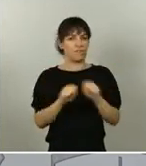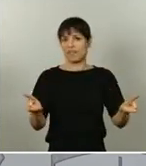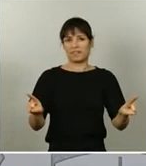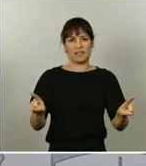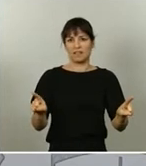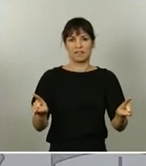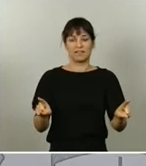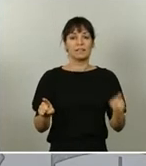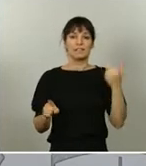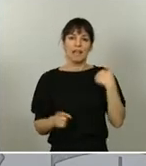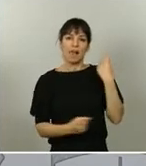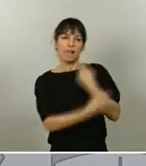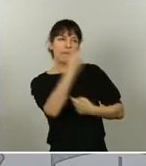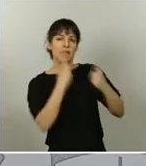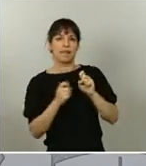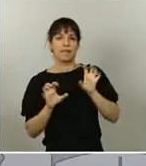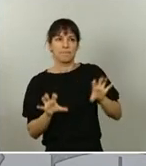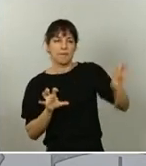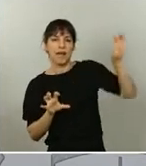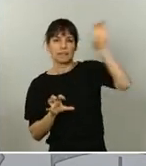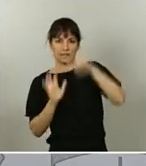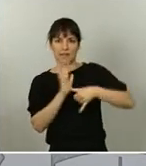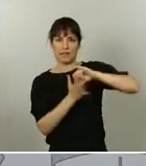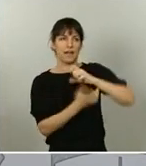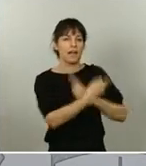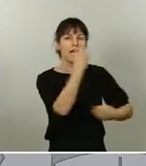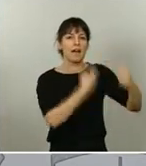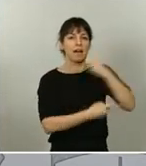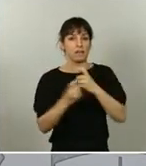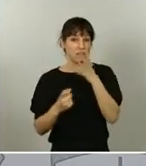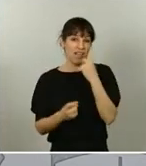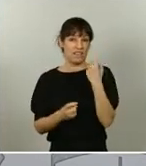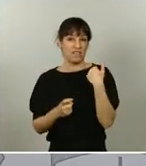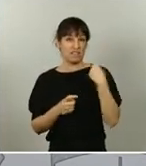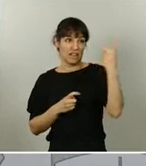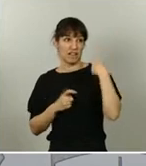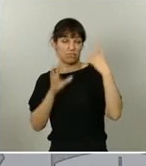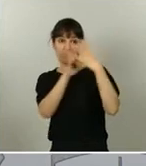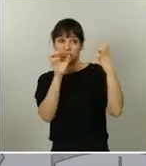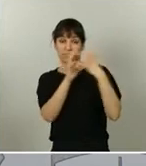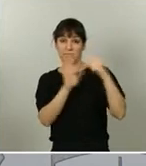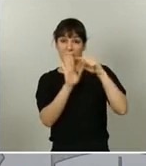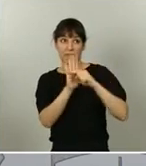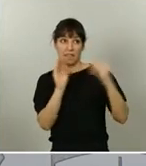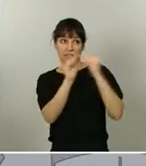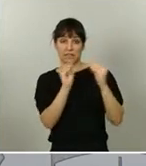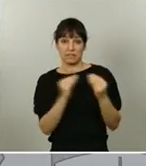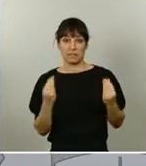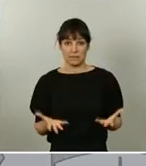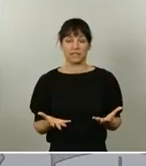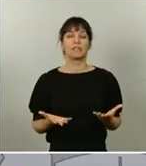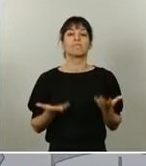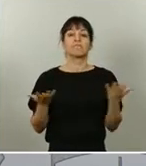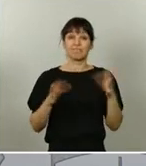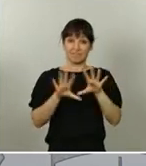con los Estados miembros vecinos, teniendo en cuenta la necesaria bilateralidad de las medidas que se van a adoptar, que estamos adoptando, y como resultado de estas